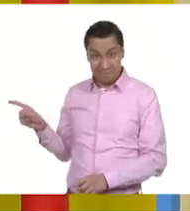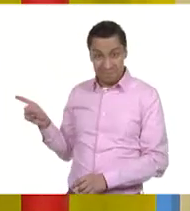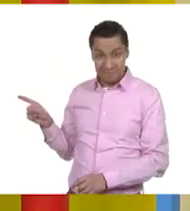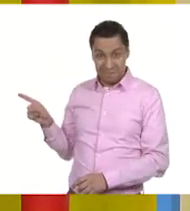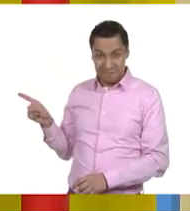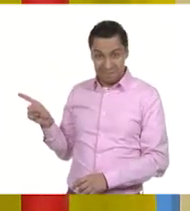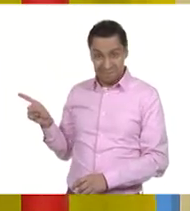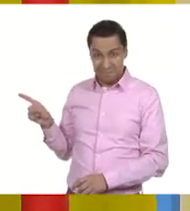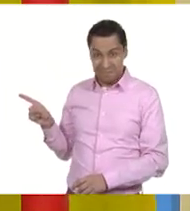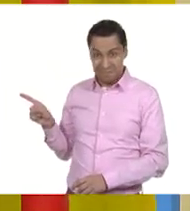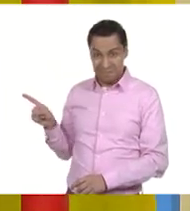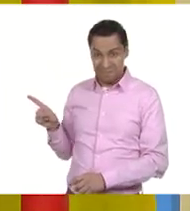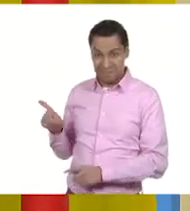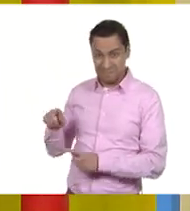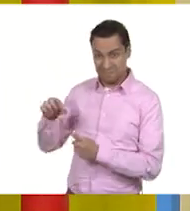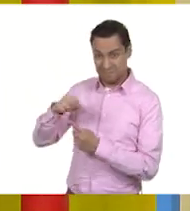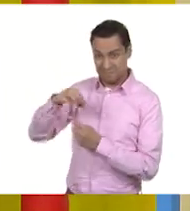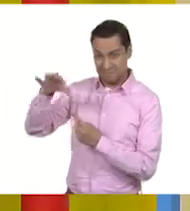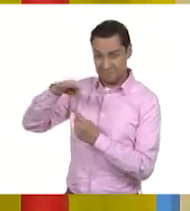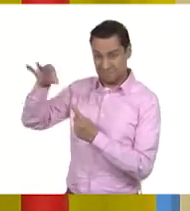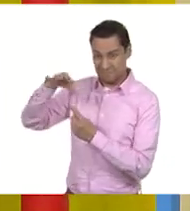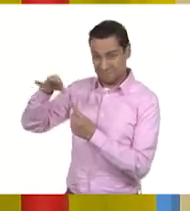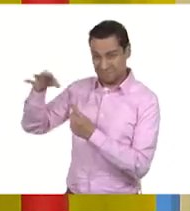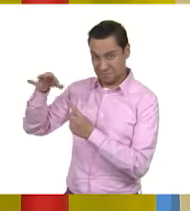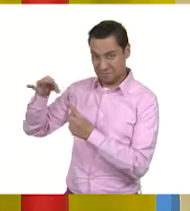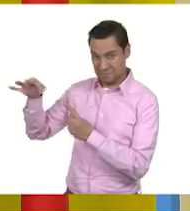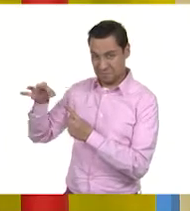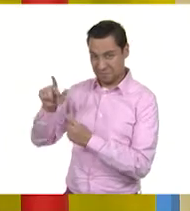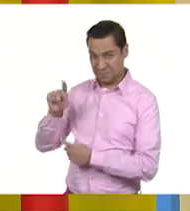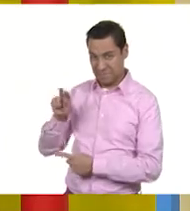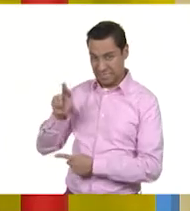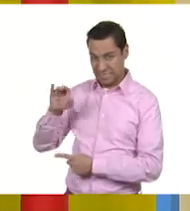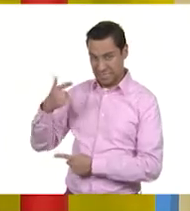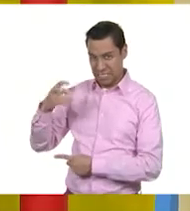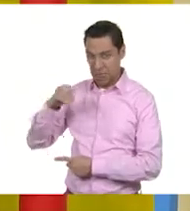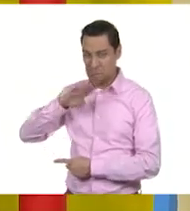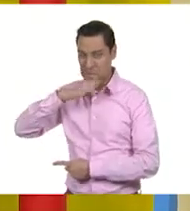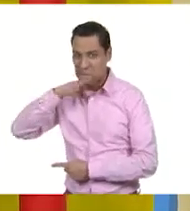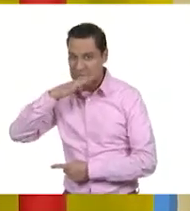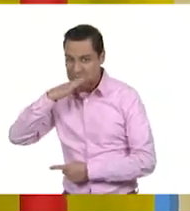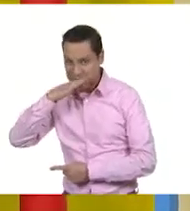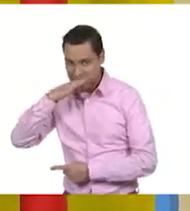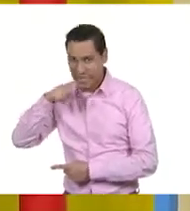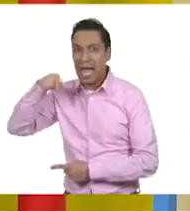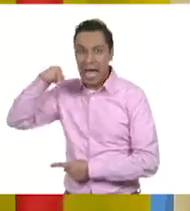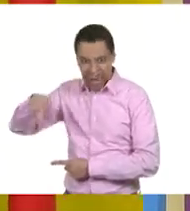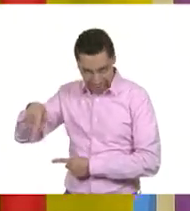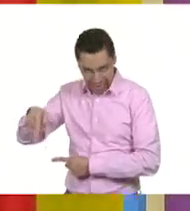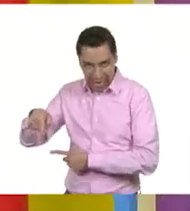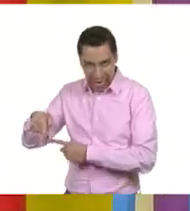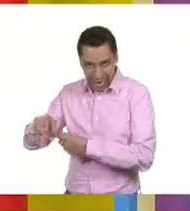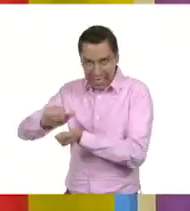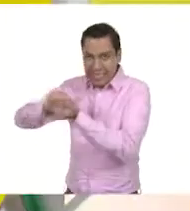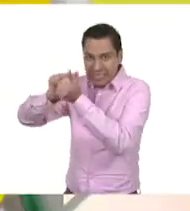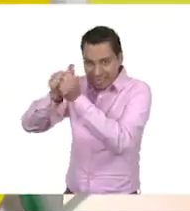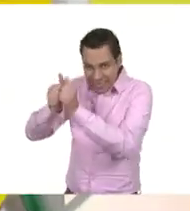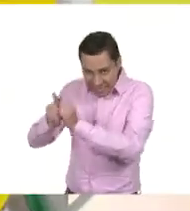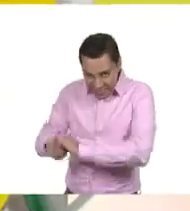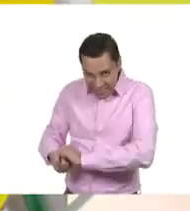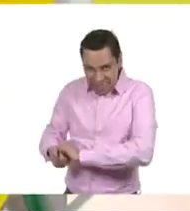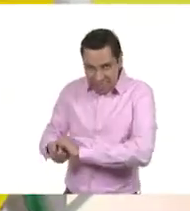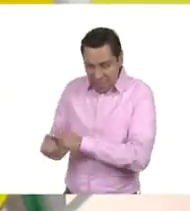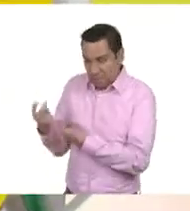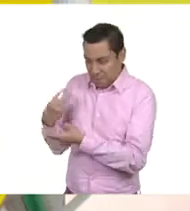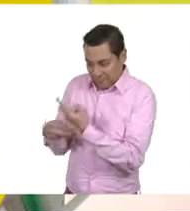trigo. Ah, el trigo. El maíz. ¿Seguro? A ver, ¿tenemos alguna con trigo, maíz? Sí,